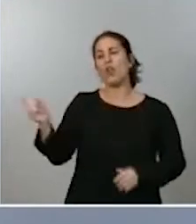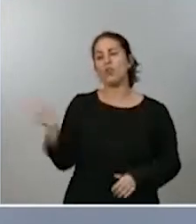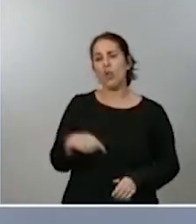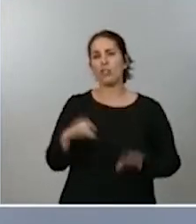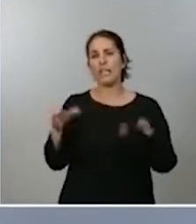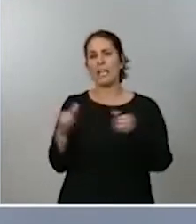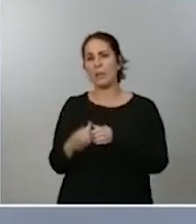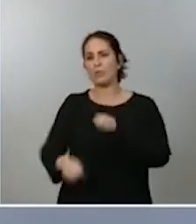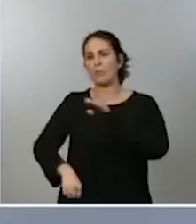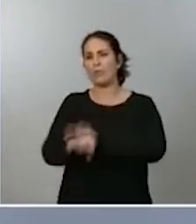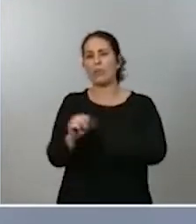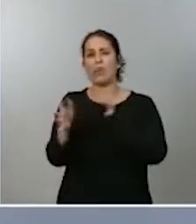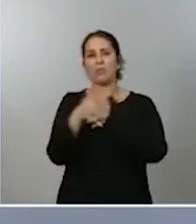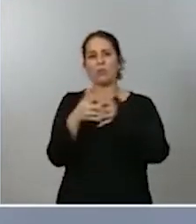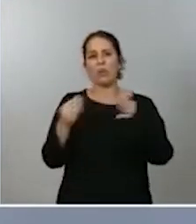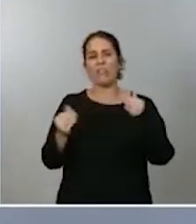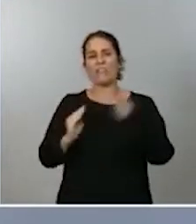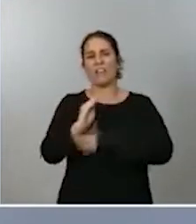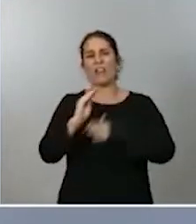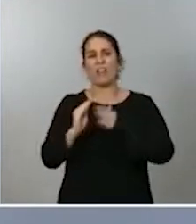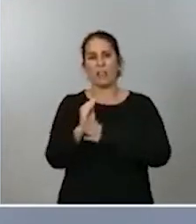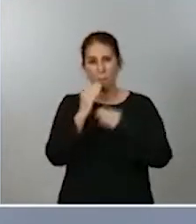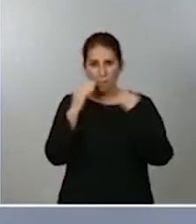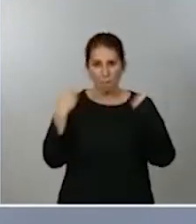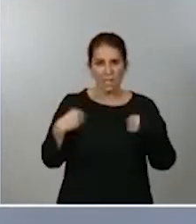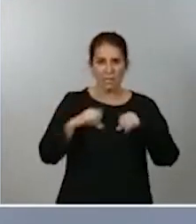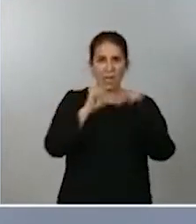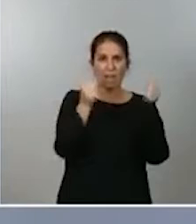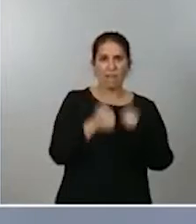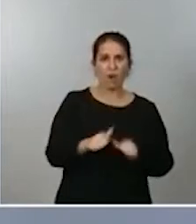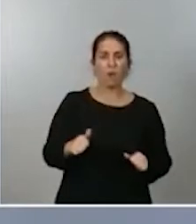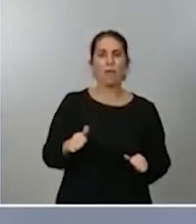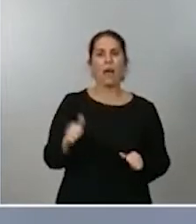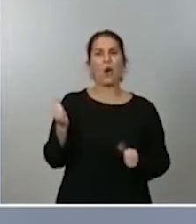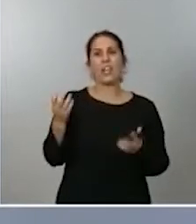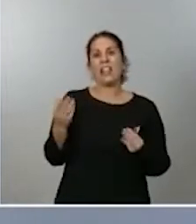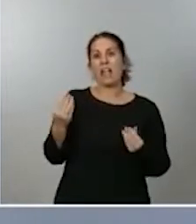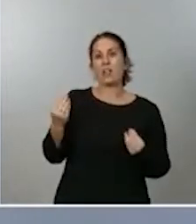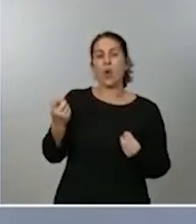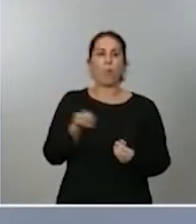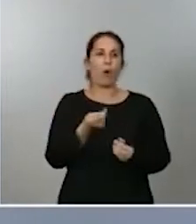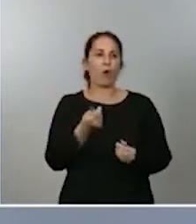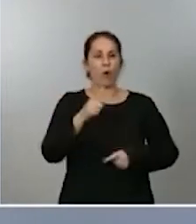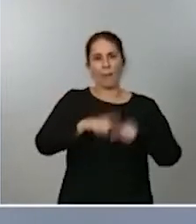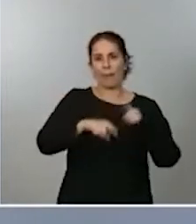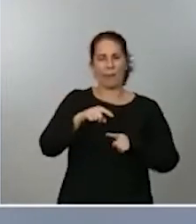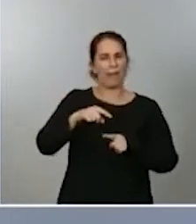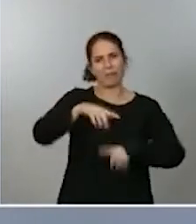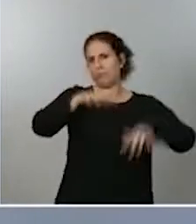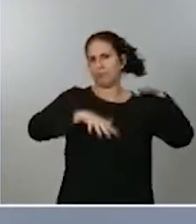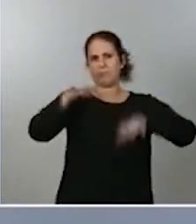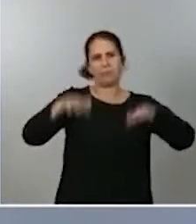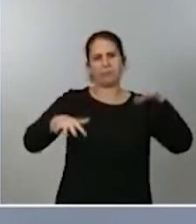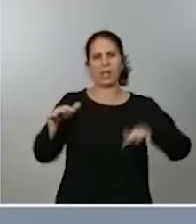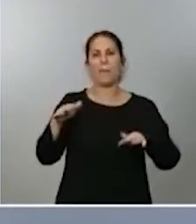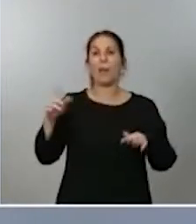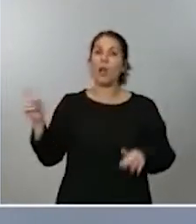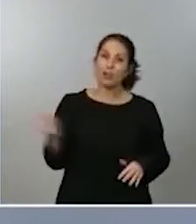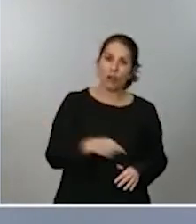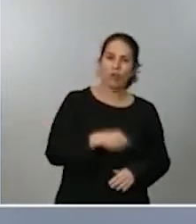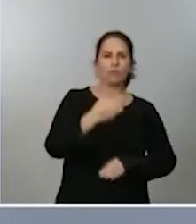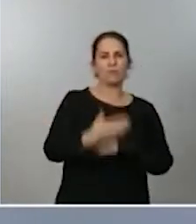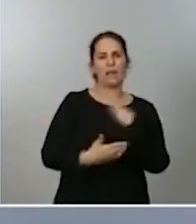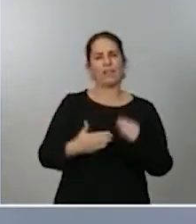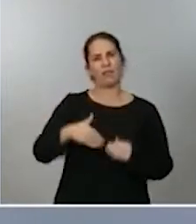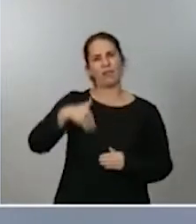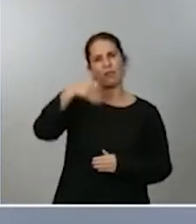estructura de financiación ni tampoco el mismo peso de este tipo de financiación, pero todos tienen hasta, como he dicho, el final de la